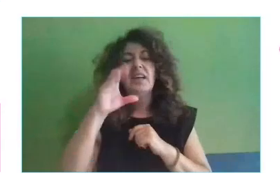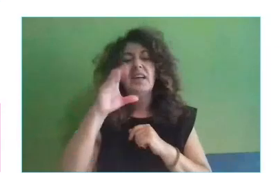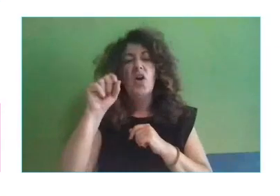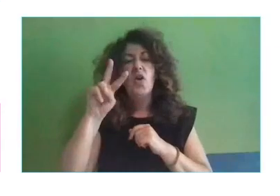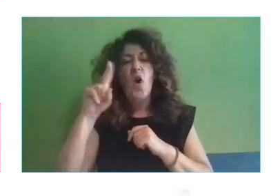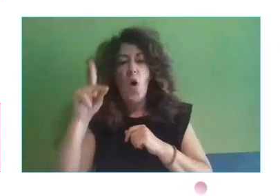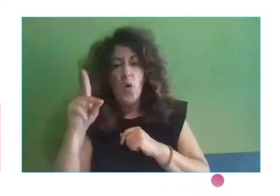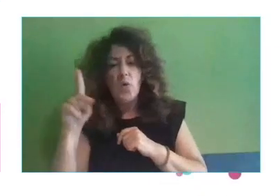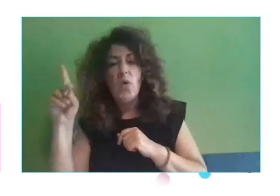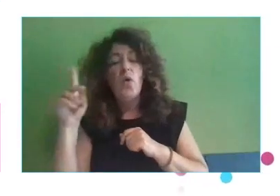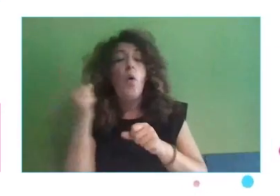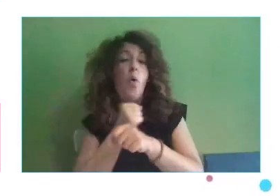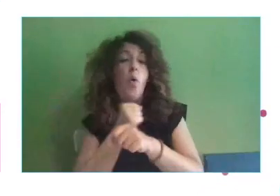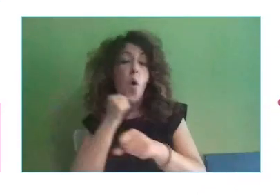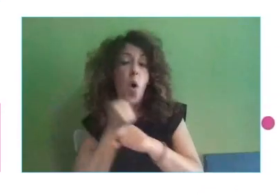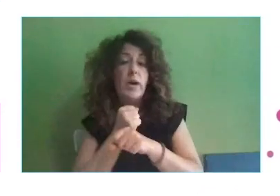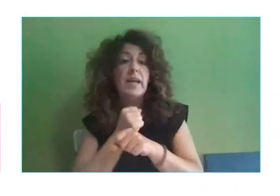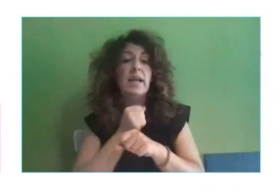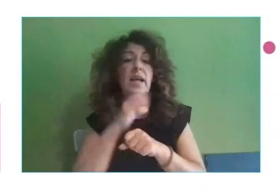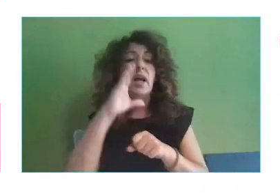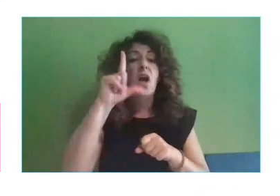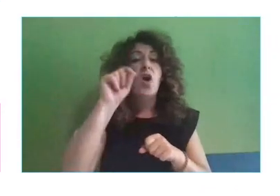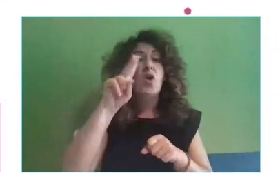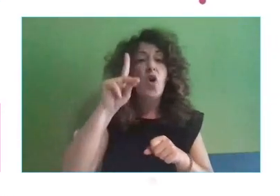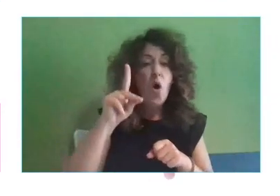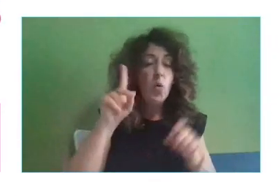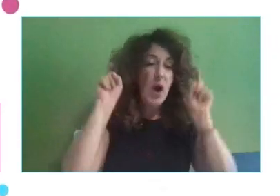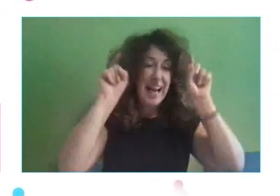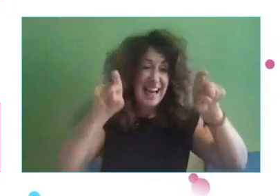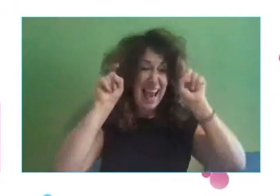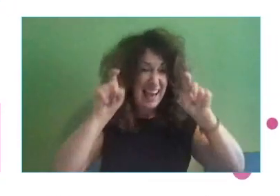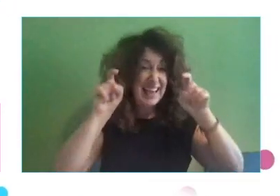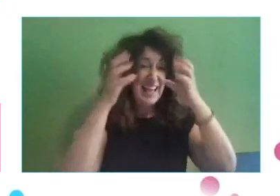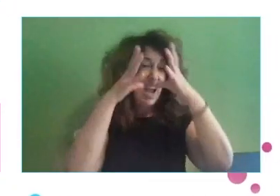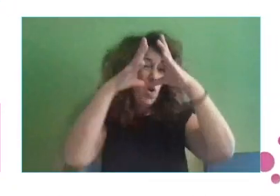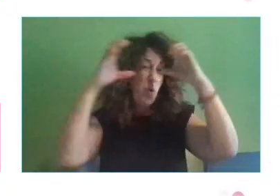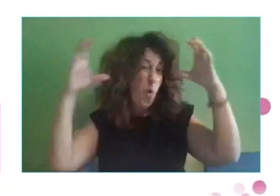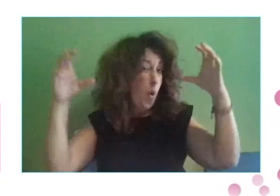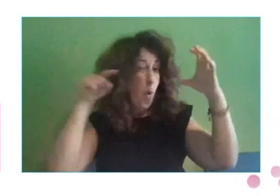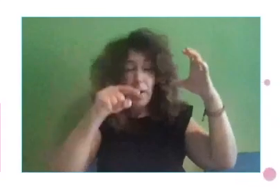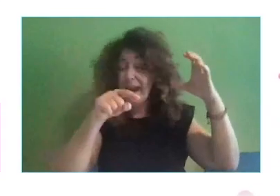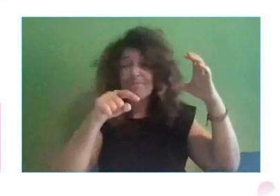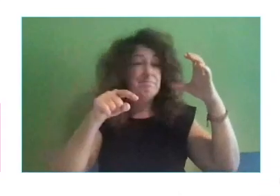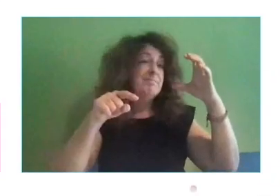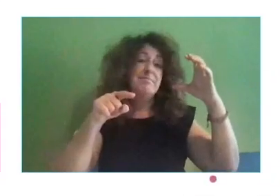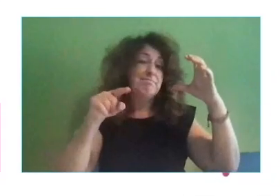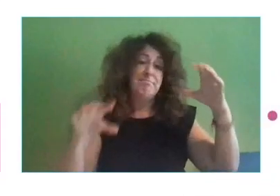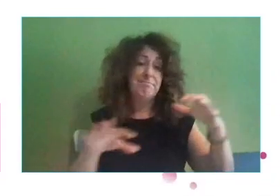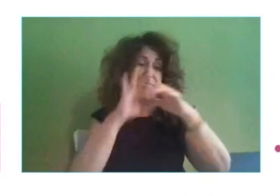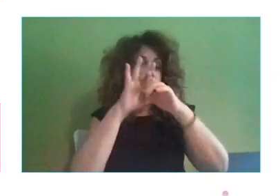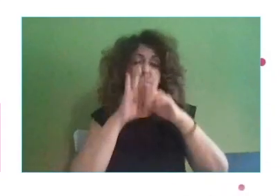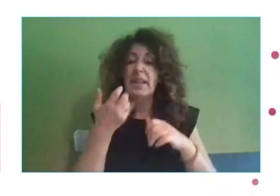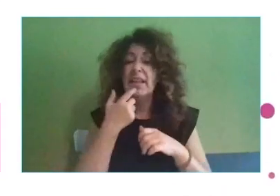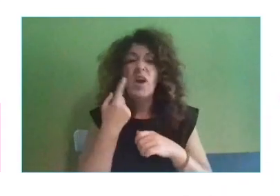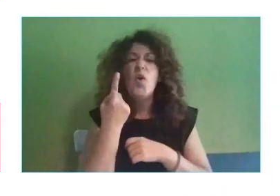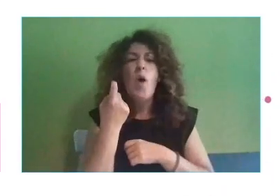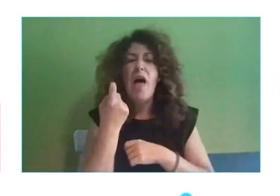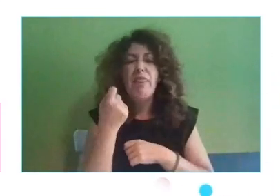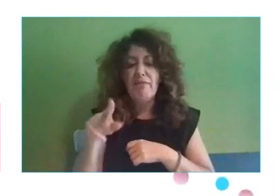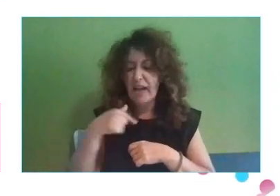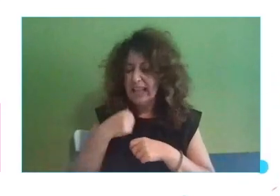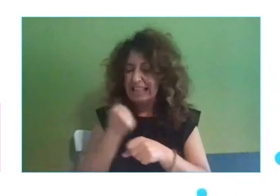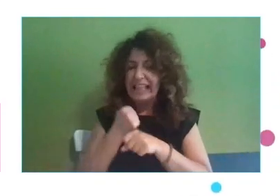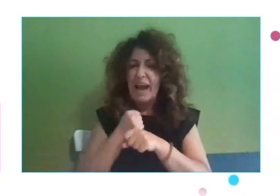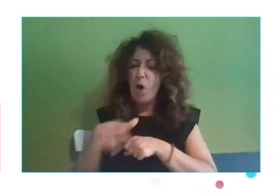aprendizaje y todo el trabajo que se produce en la nube, está relativamente vinculado a esto que os comentaba antes, decir, ya no necesito un lugar para trabajar, ya no